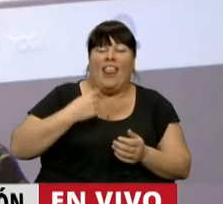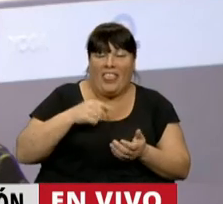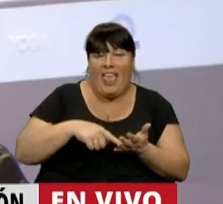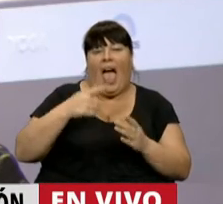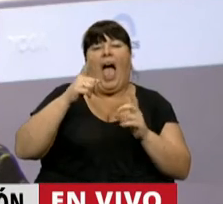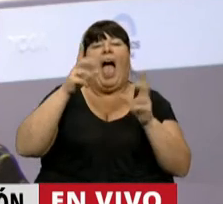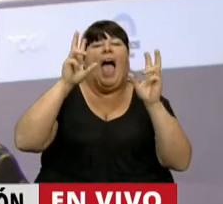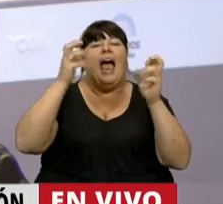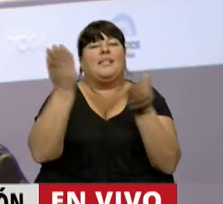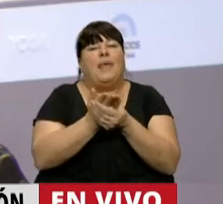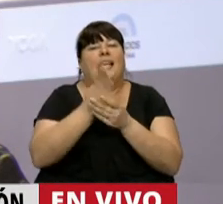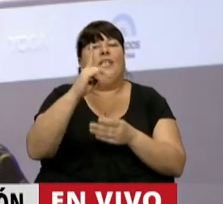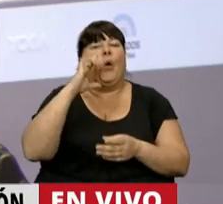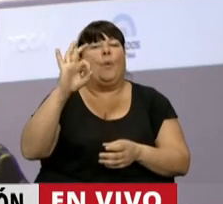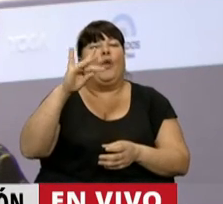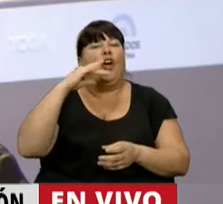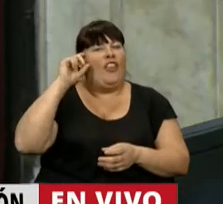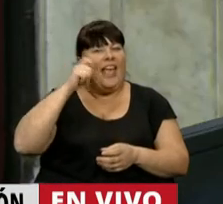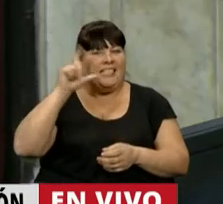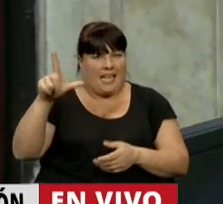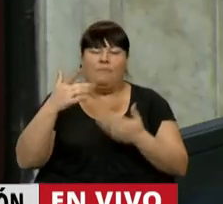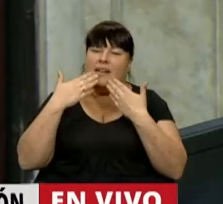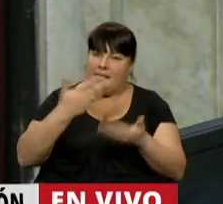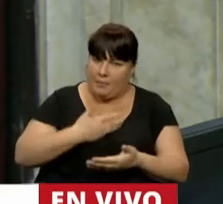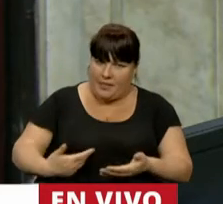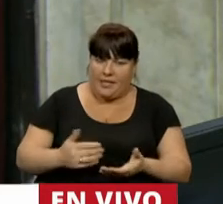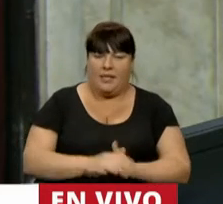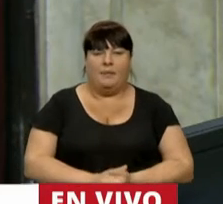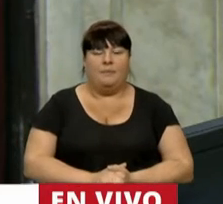expediente de biodiesel. Cómo no. Gracias, Presidente.